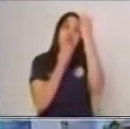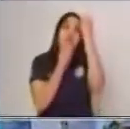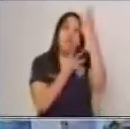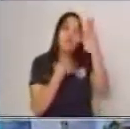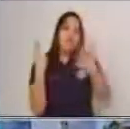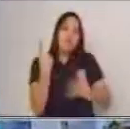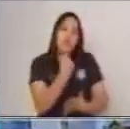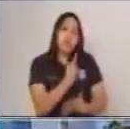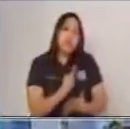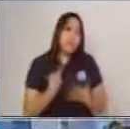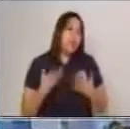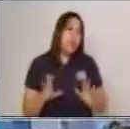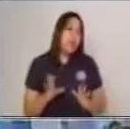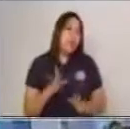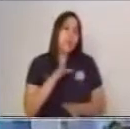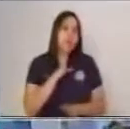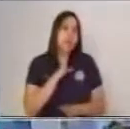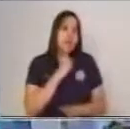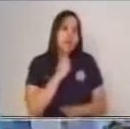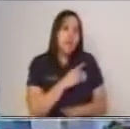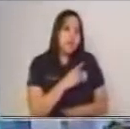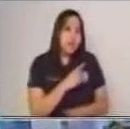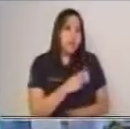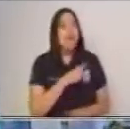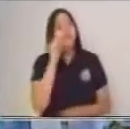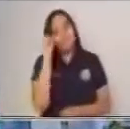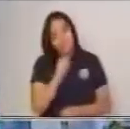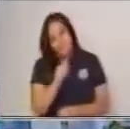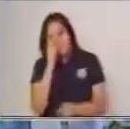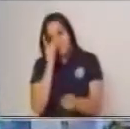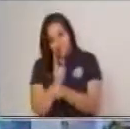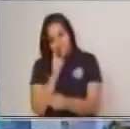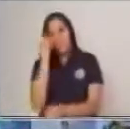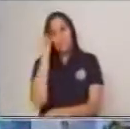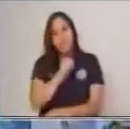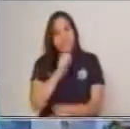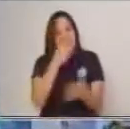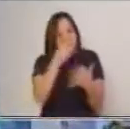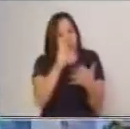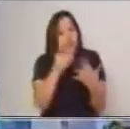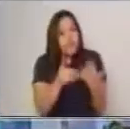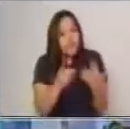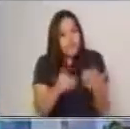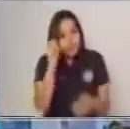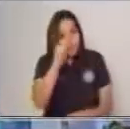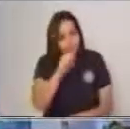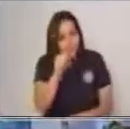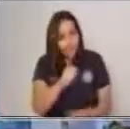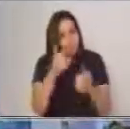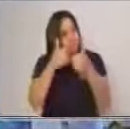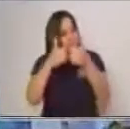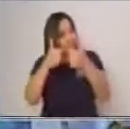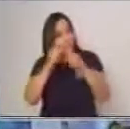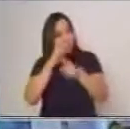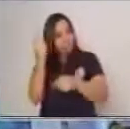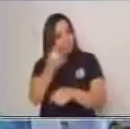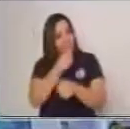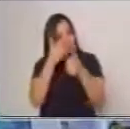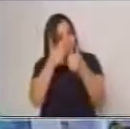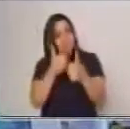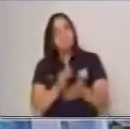la que en este momento les estoy relatando. Efectivamente, es un texto descriptivo. Cien puntos para cada uno de ustedes.